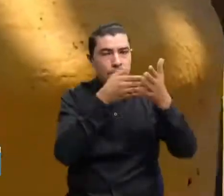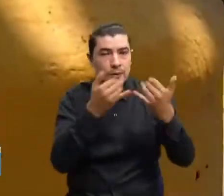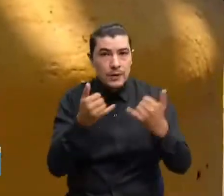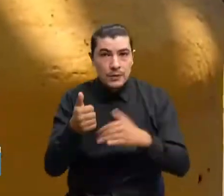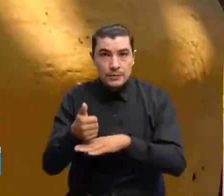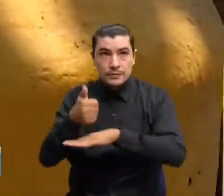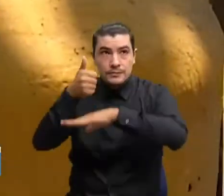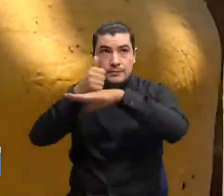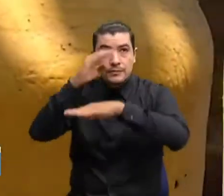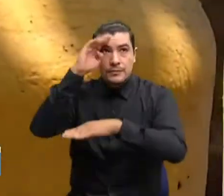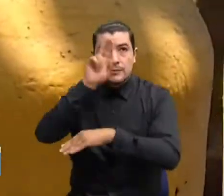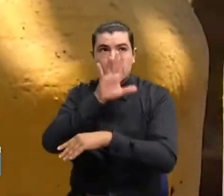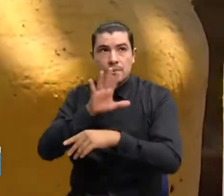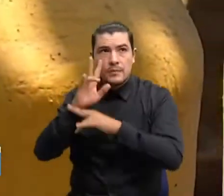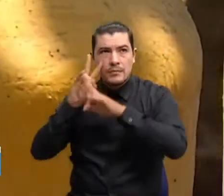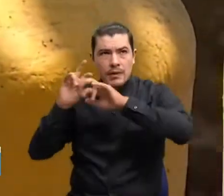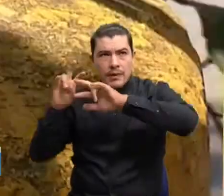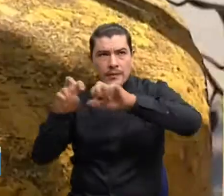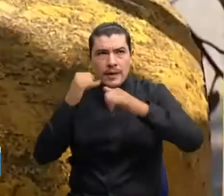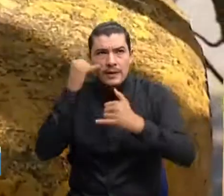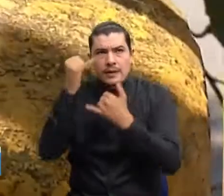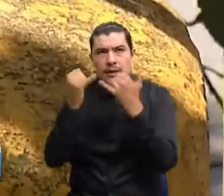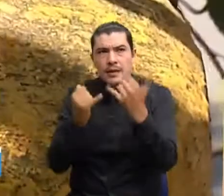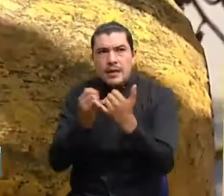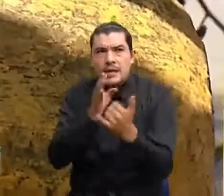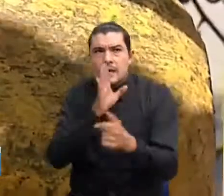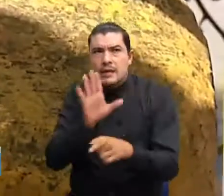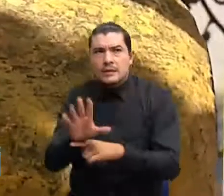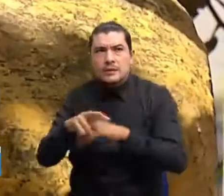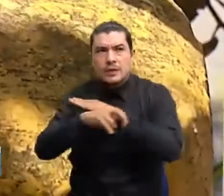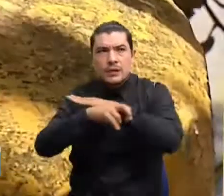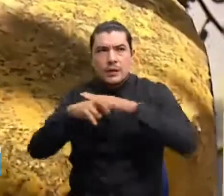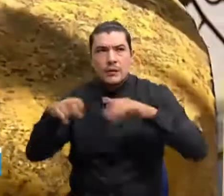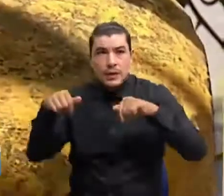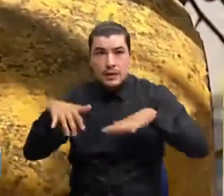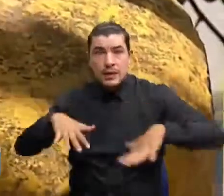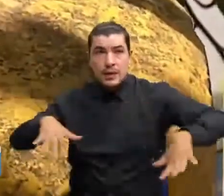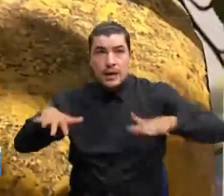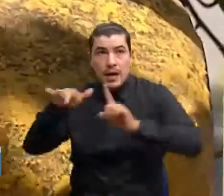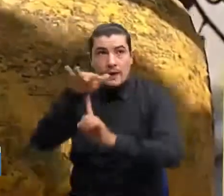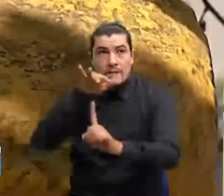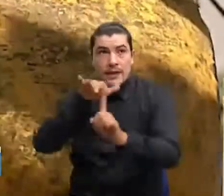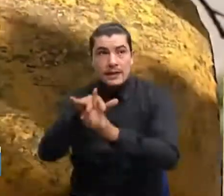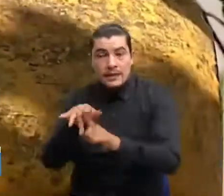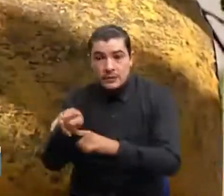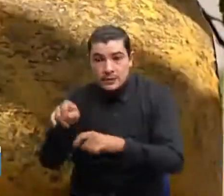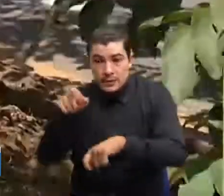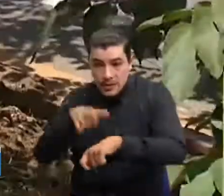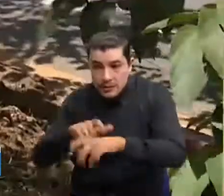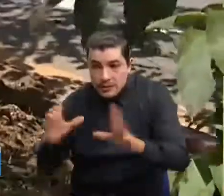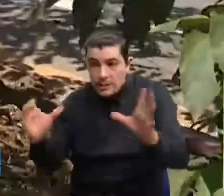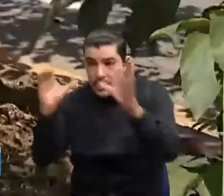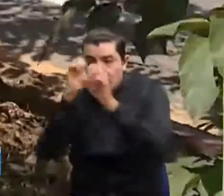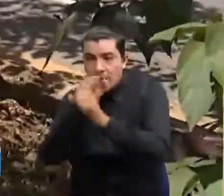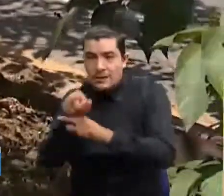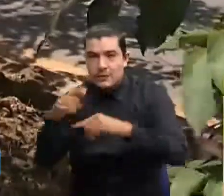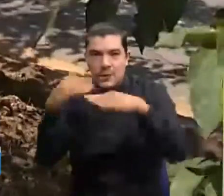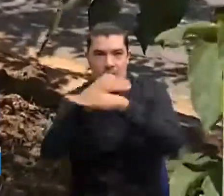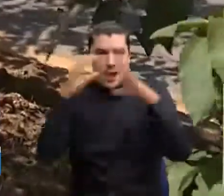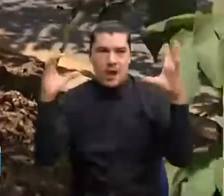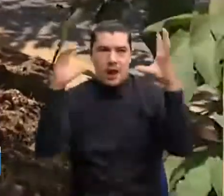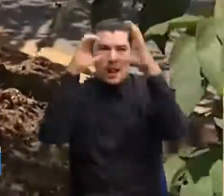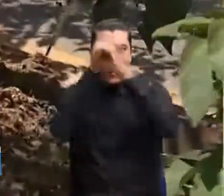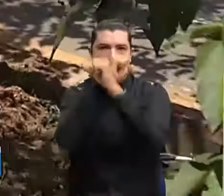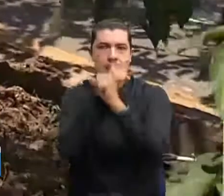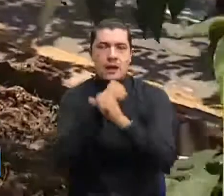quiénes están detrás de este robo que perjudica el sector, pues en las noches queda totalmente oscura la vía. Pero lo más